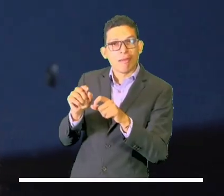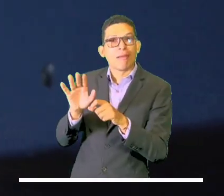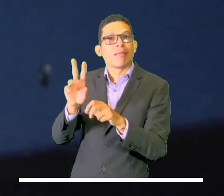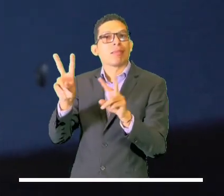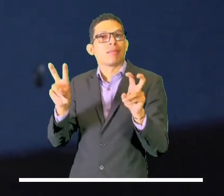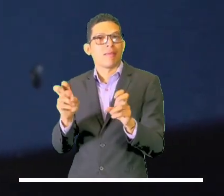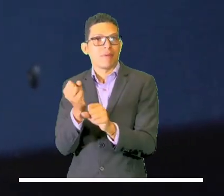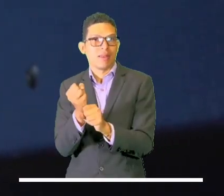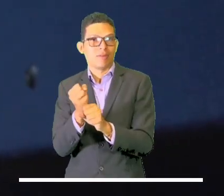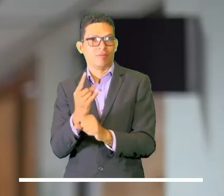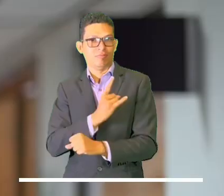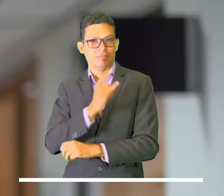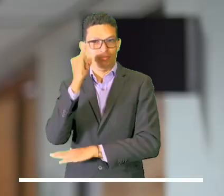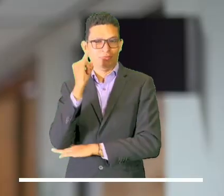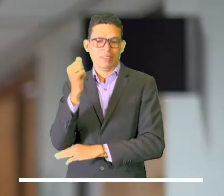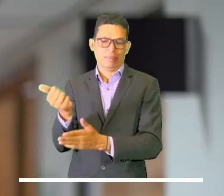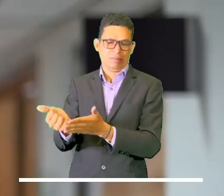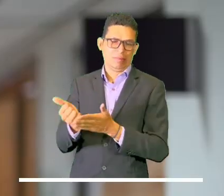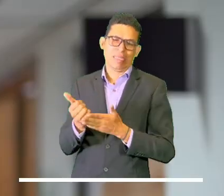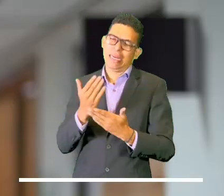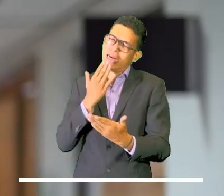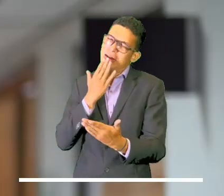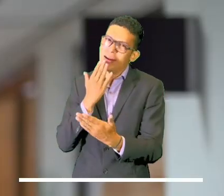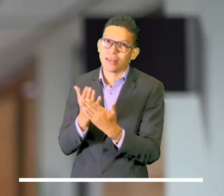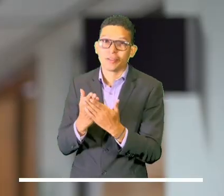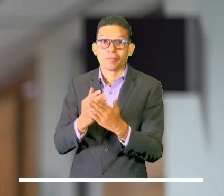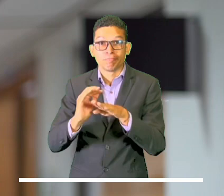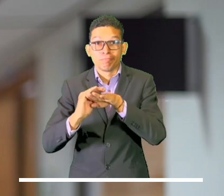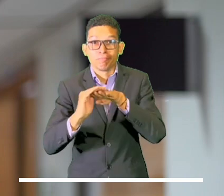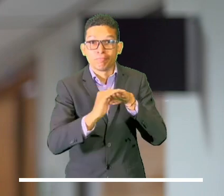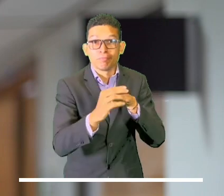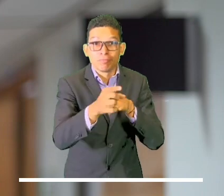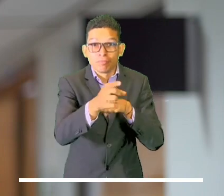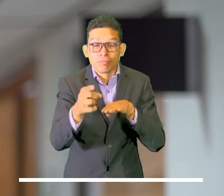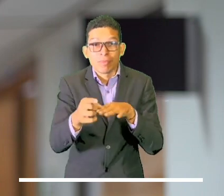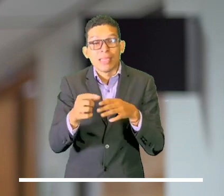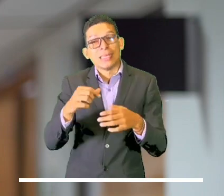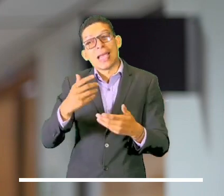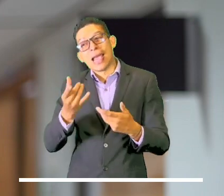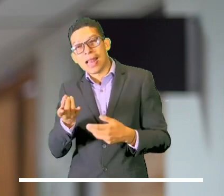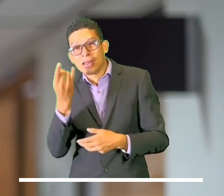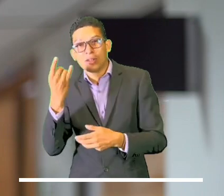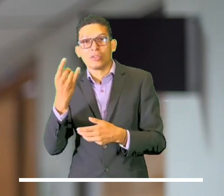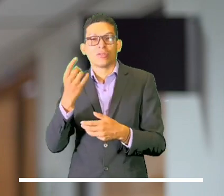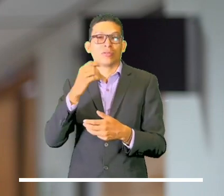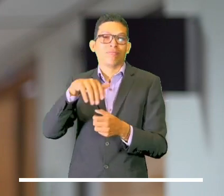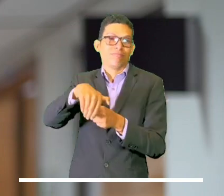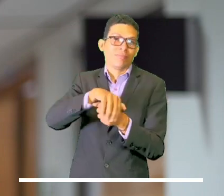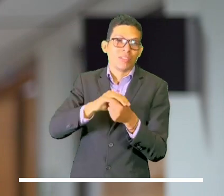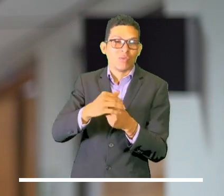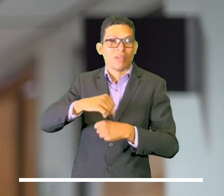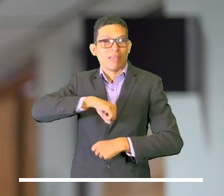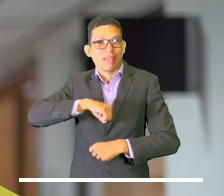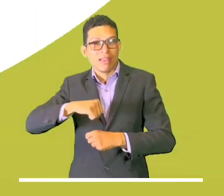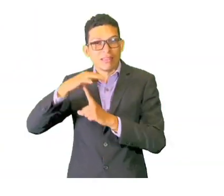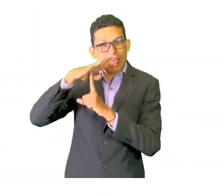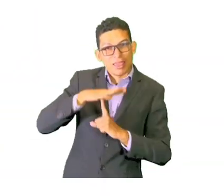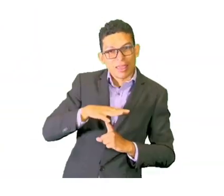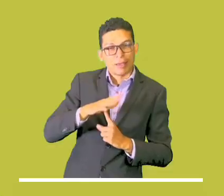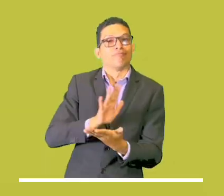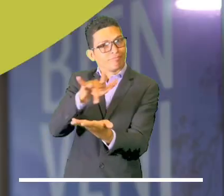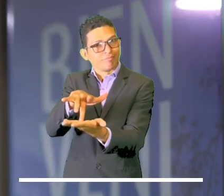por ayudarme e invito a todas las personas para que acudan aquí si tienen una situación donde vulnere sus derechos.